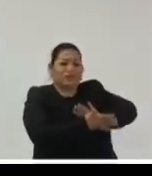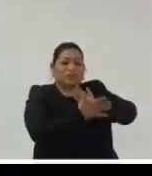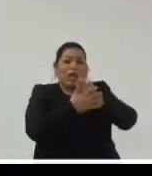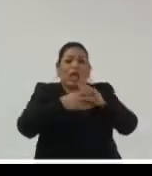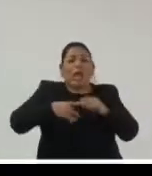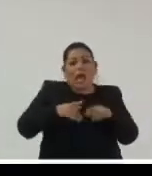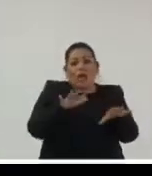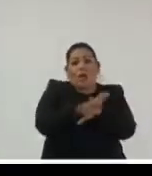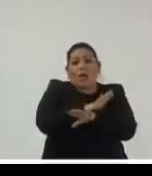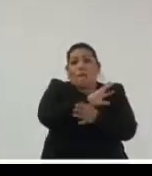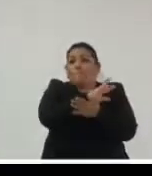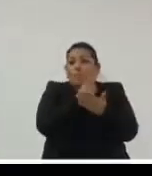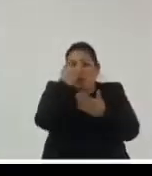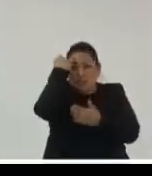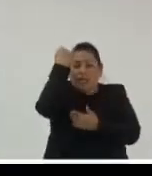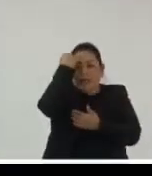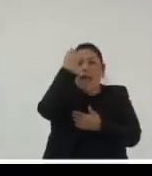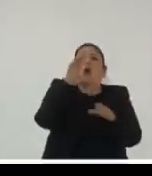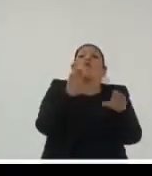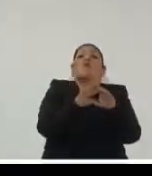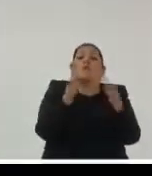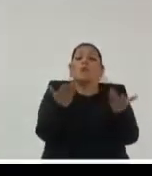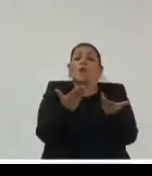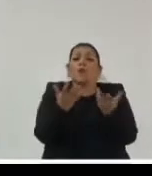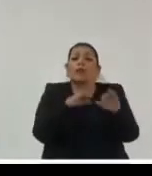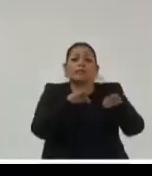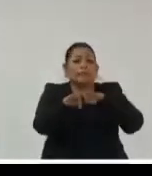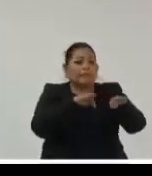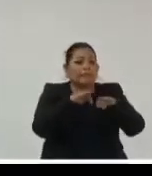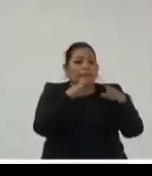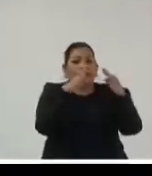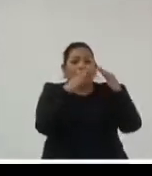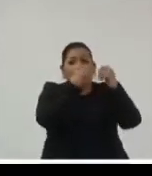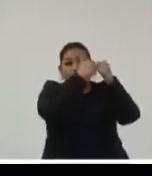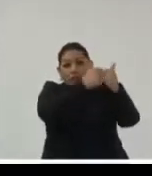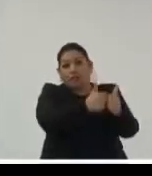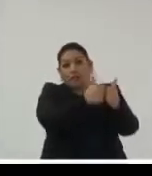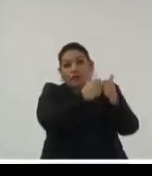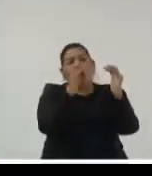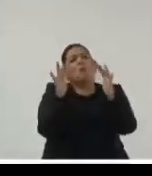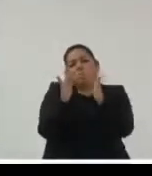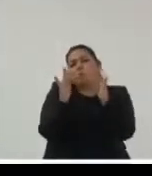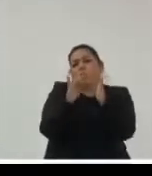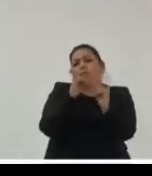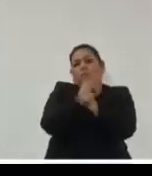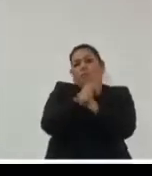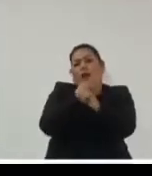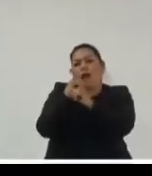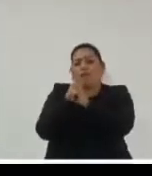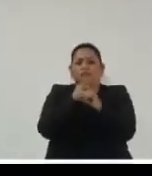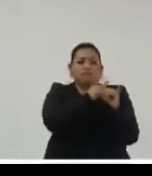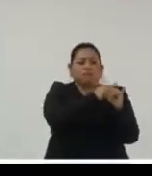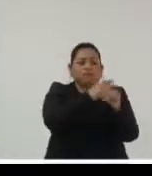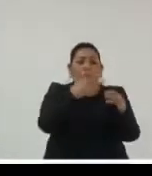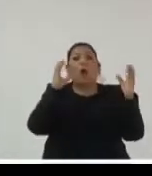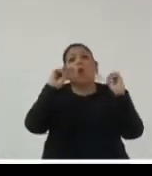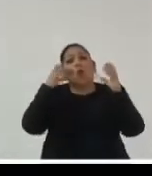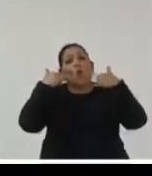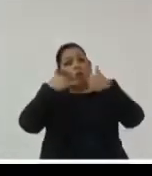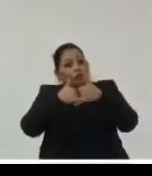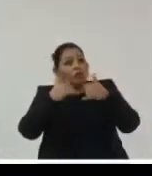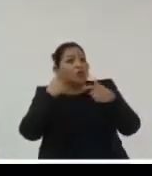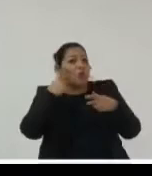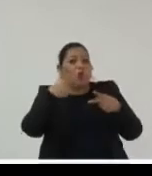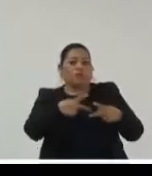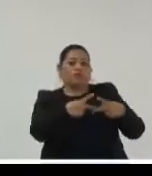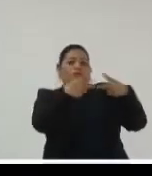procesos de innovación para poder hacer las cosas de la mejor forma posible con los recursos que hayan disponibles con un pequeño cambio que pues que nadie se